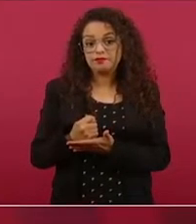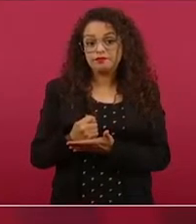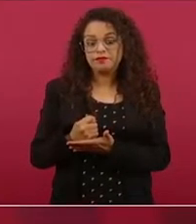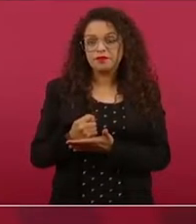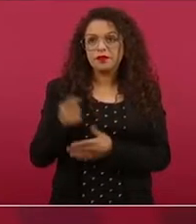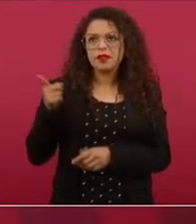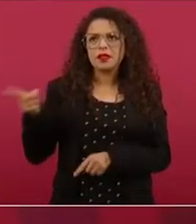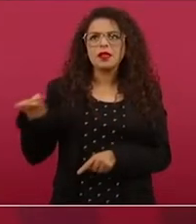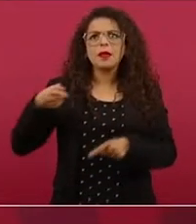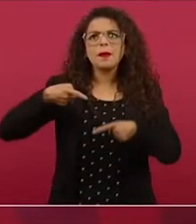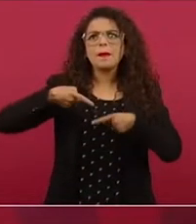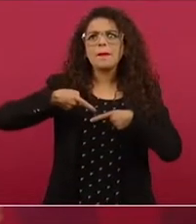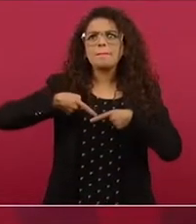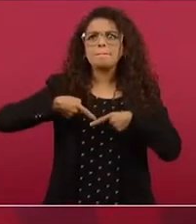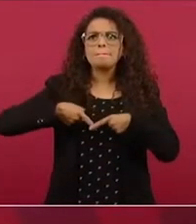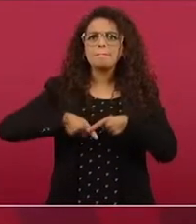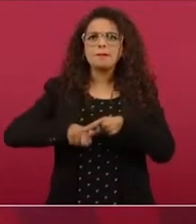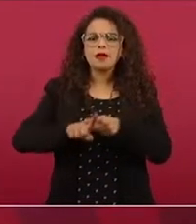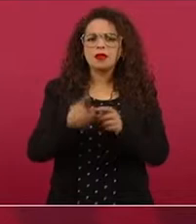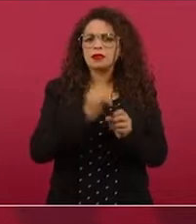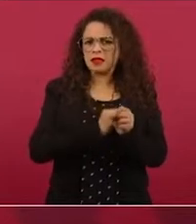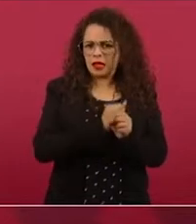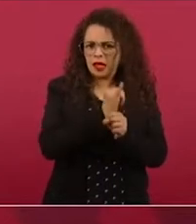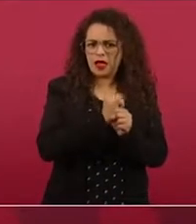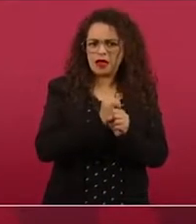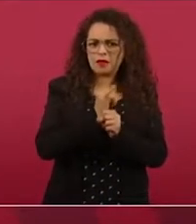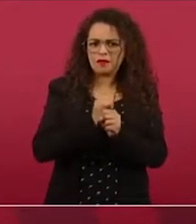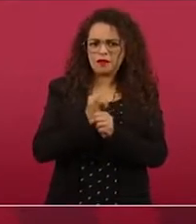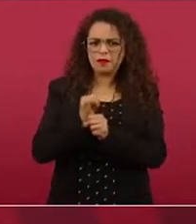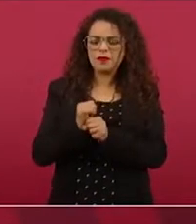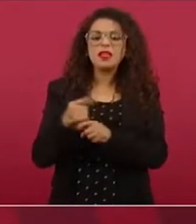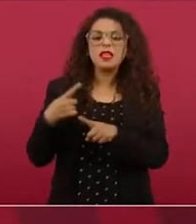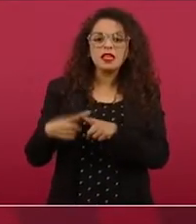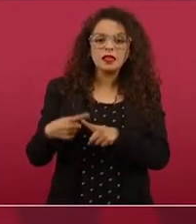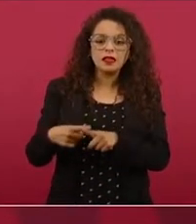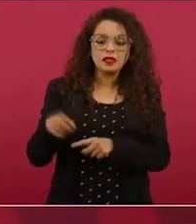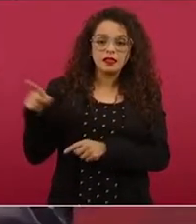con una investigación de la fiscalía,